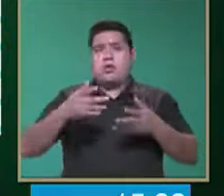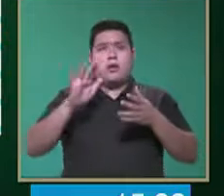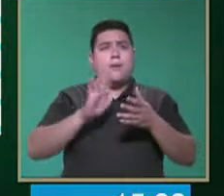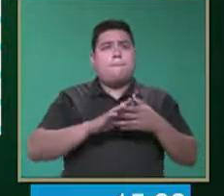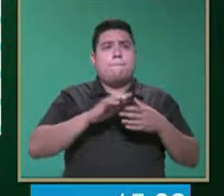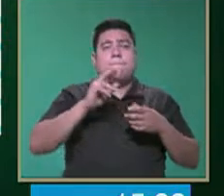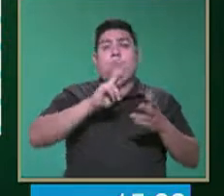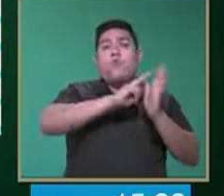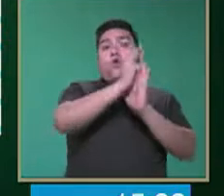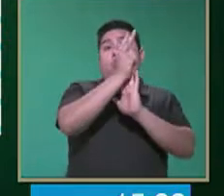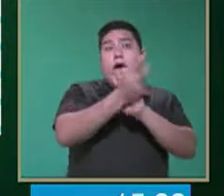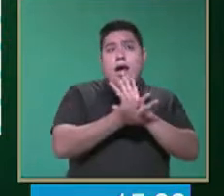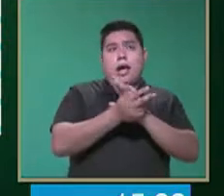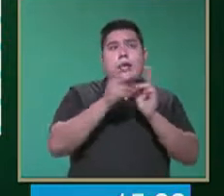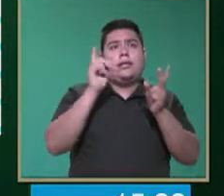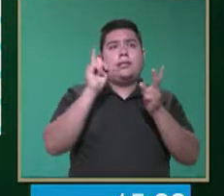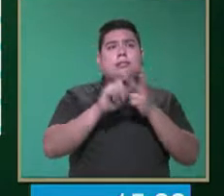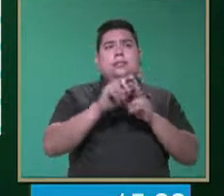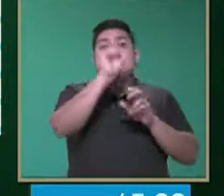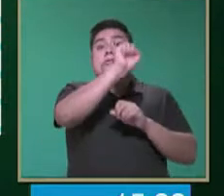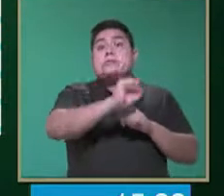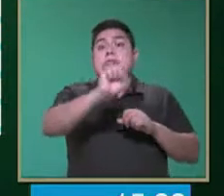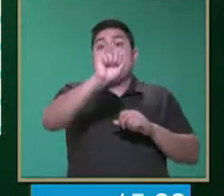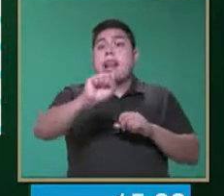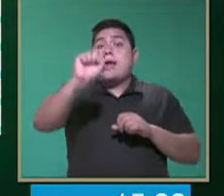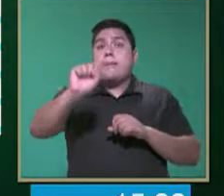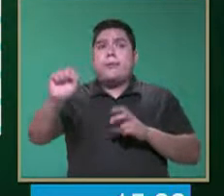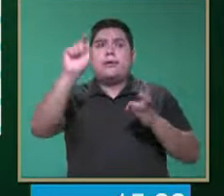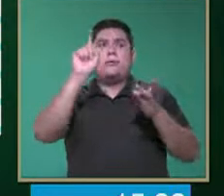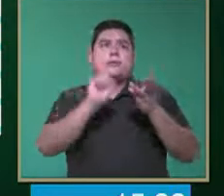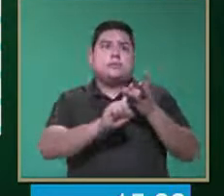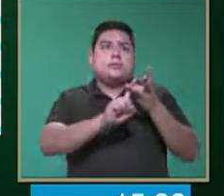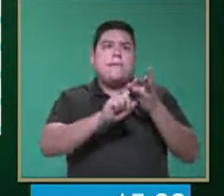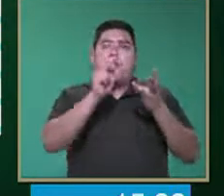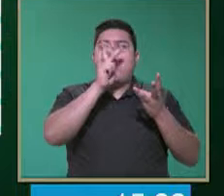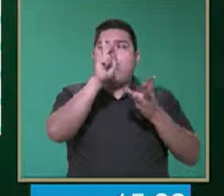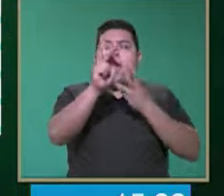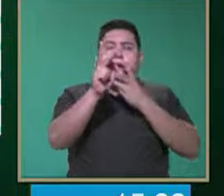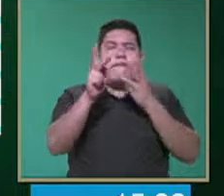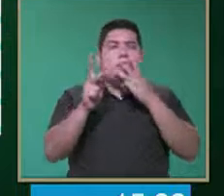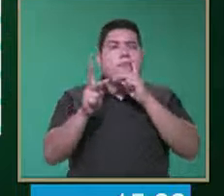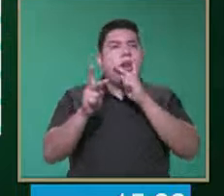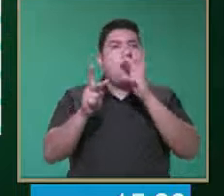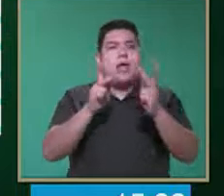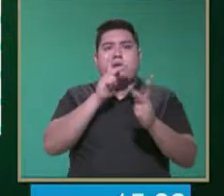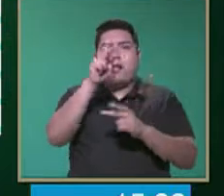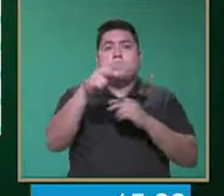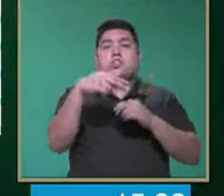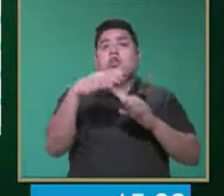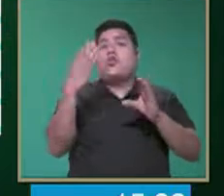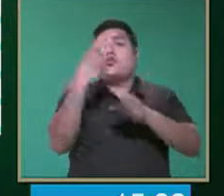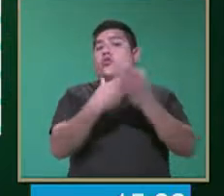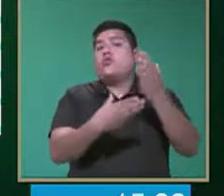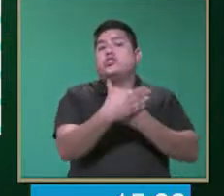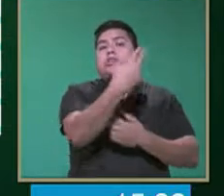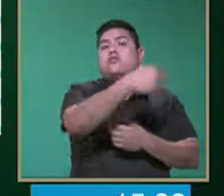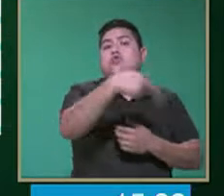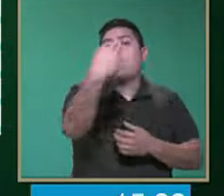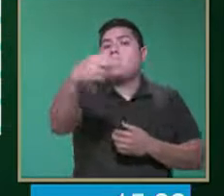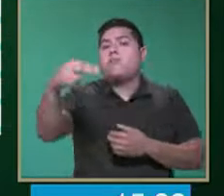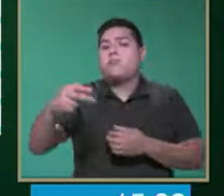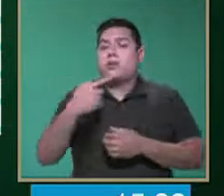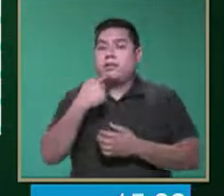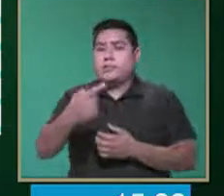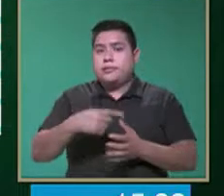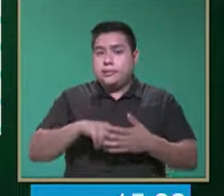de palabras y nombramiento de objetos. De esta manera, vamos a incrementar ese vocabulario en los alumnos. Y